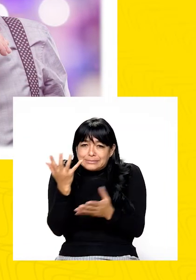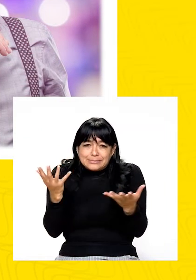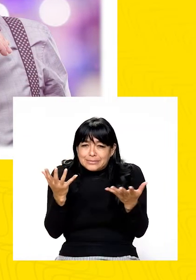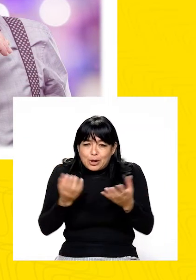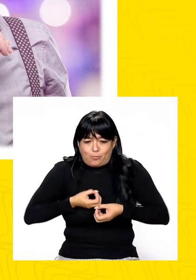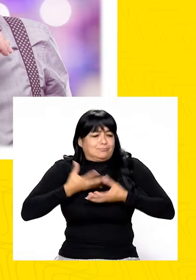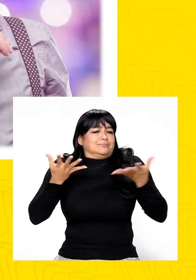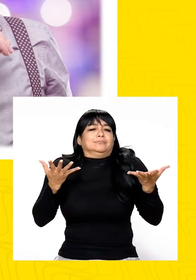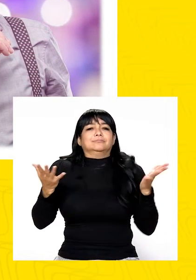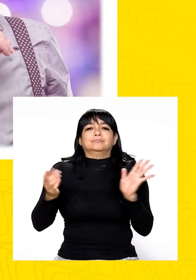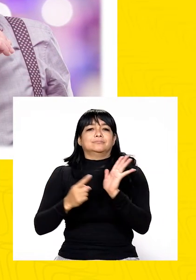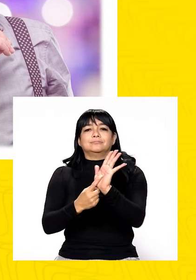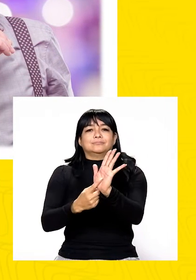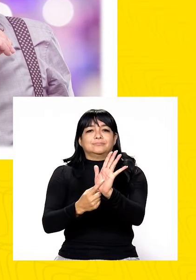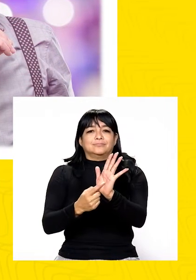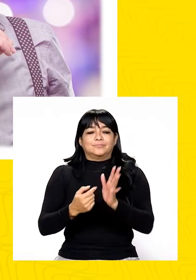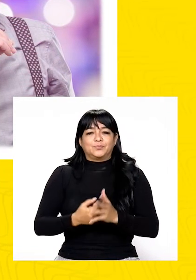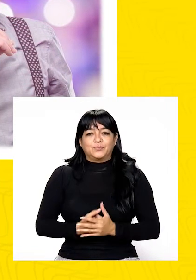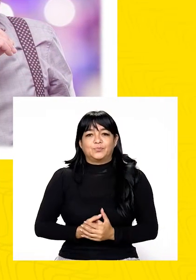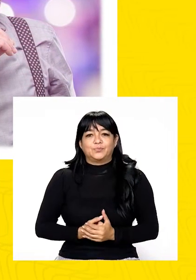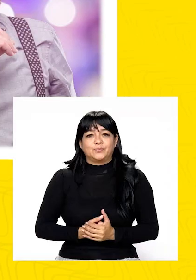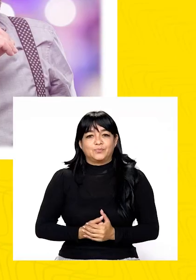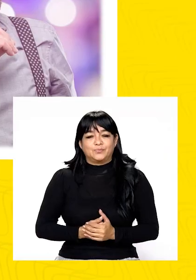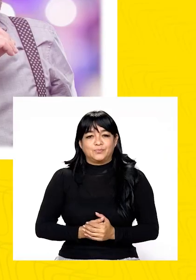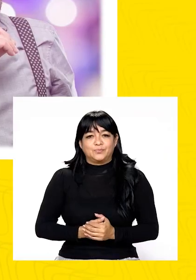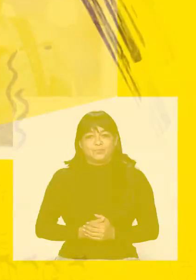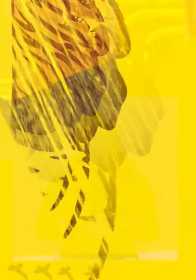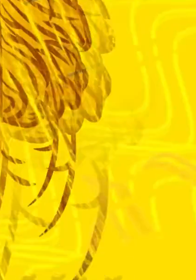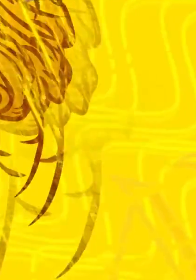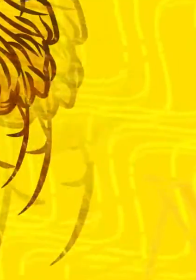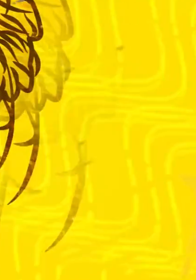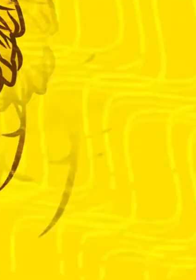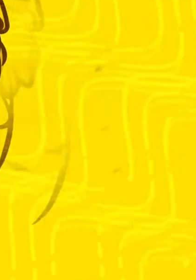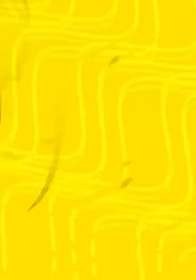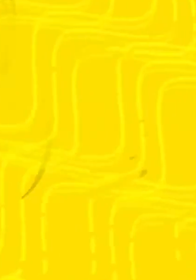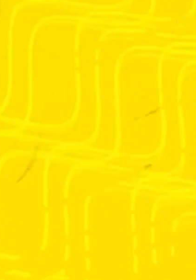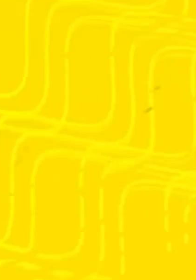llorón. Triste. Tímido, extrovertido.